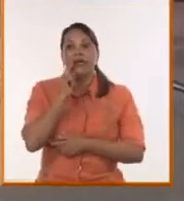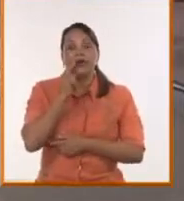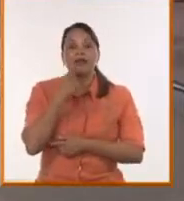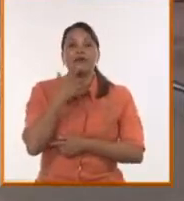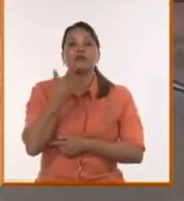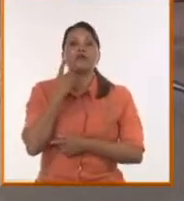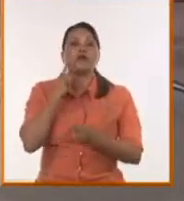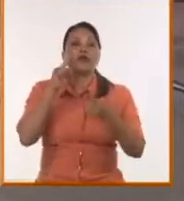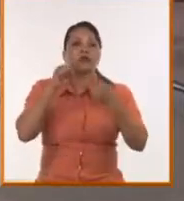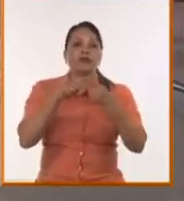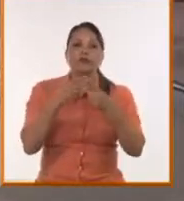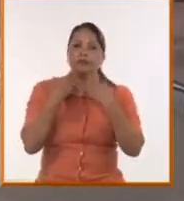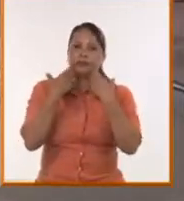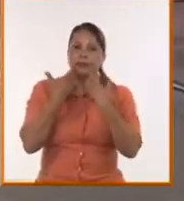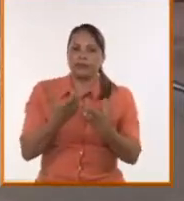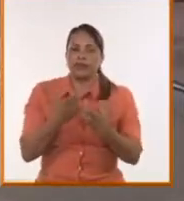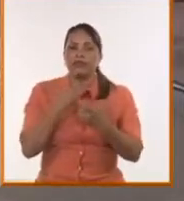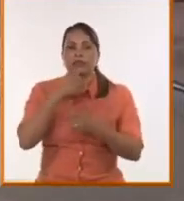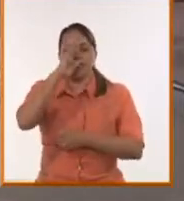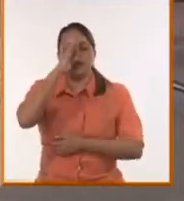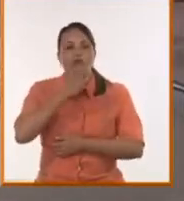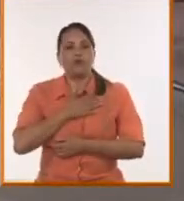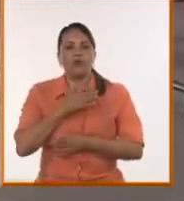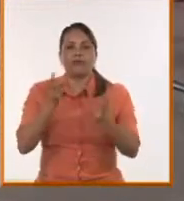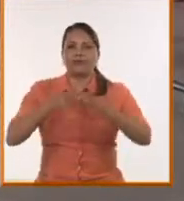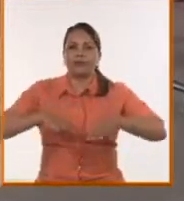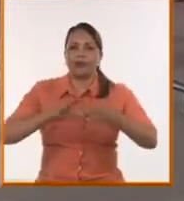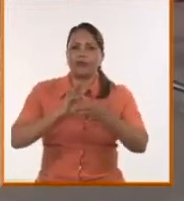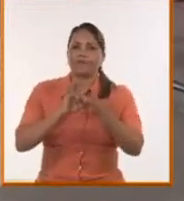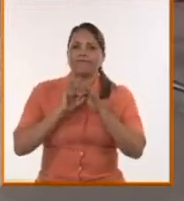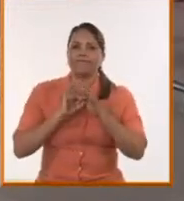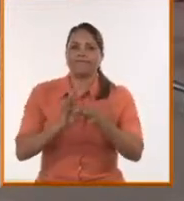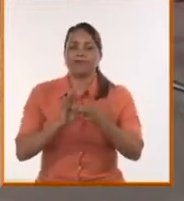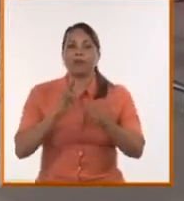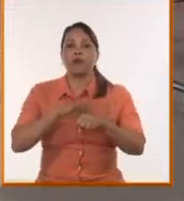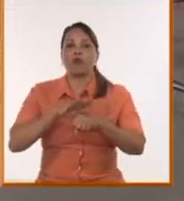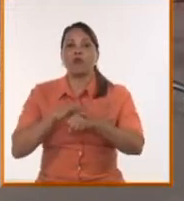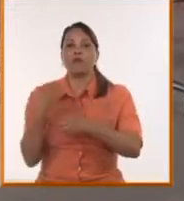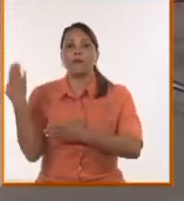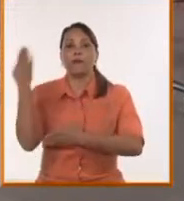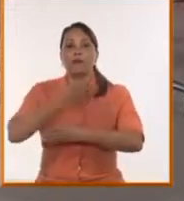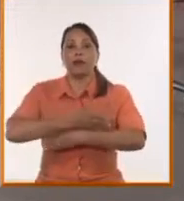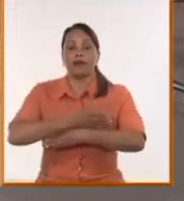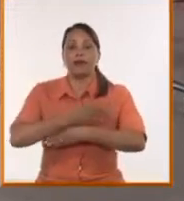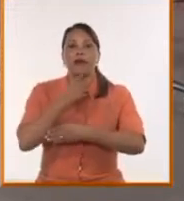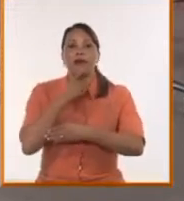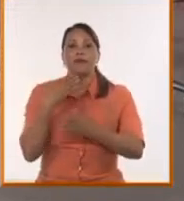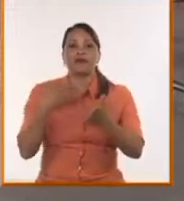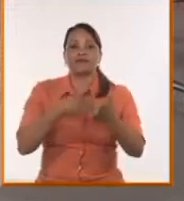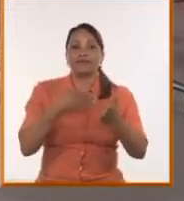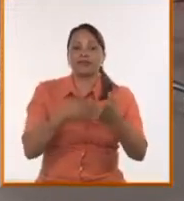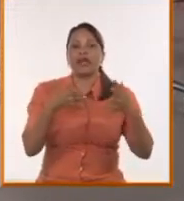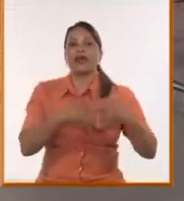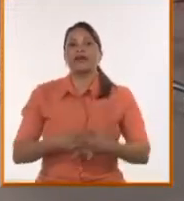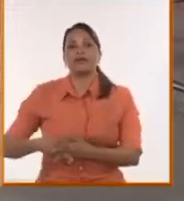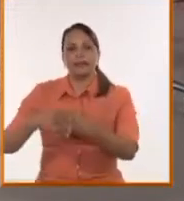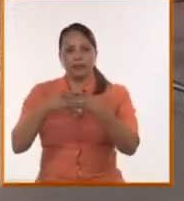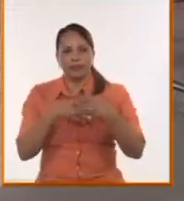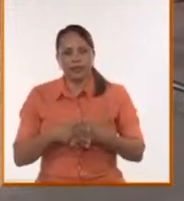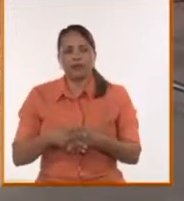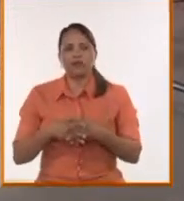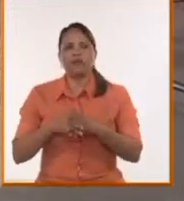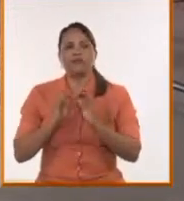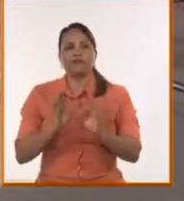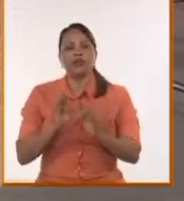en una Cuba con tantas dificultades como las que está padeciendo por culpa de un bloqueo producto de esa injerencia de los Estados Unidos que